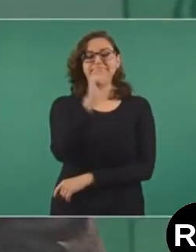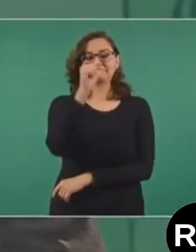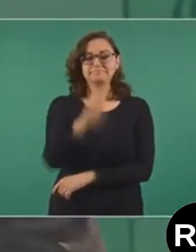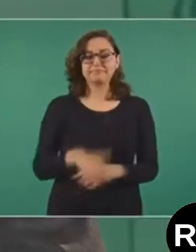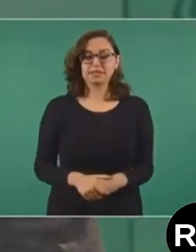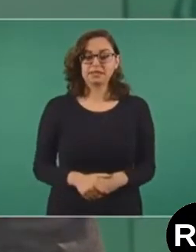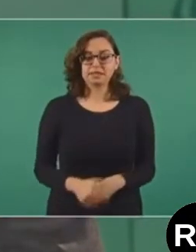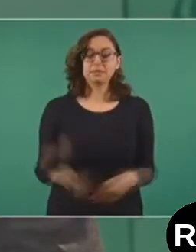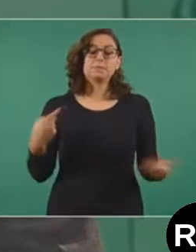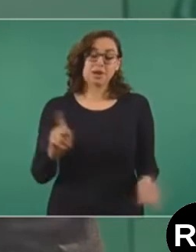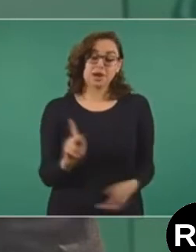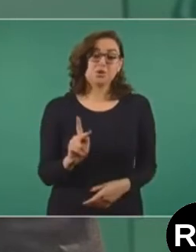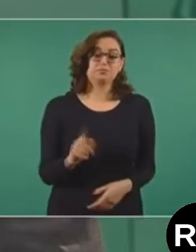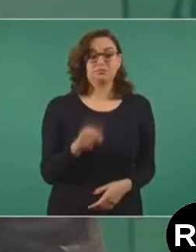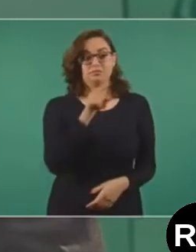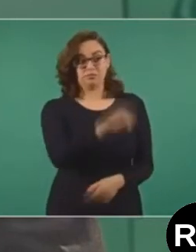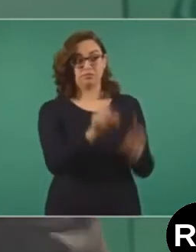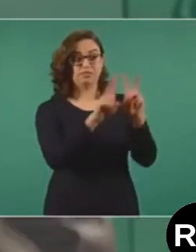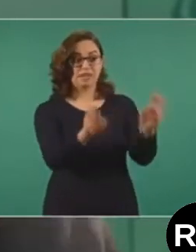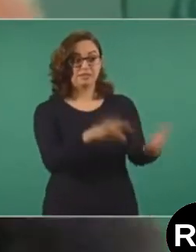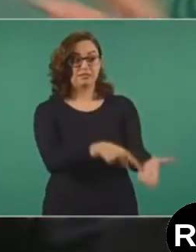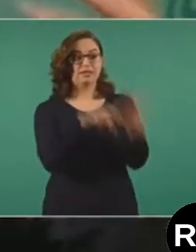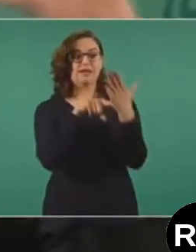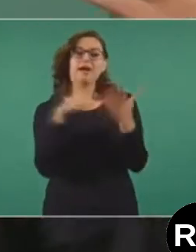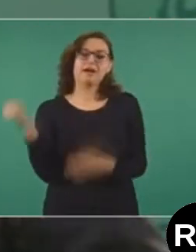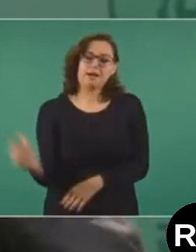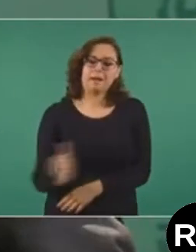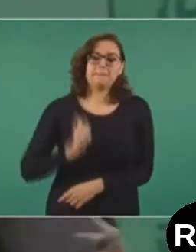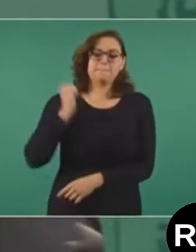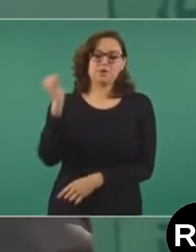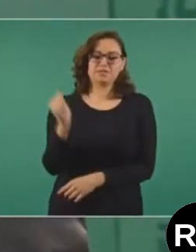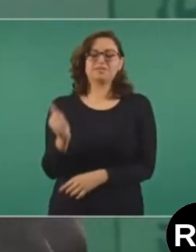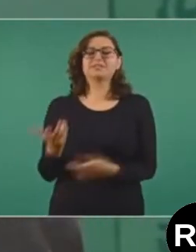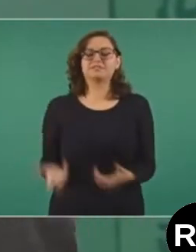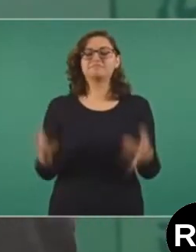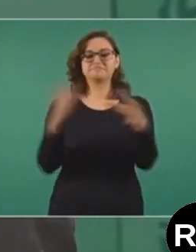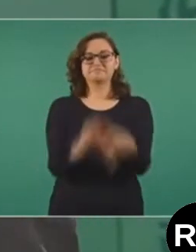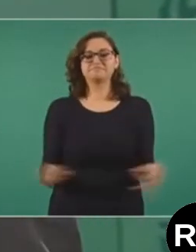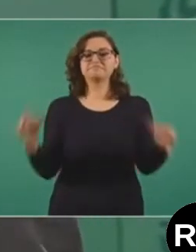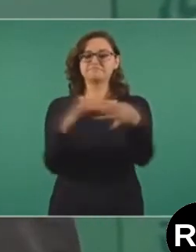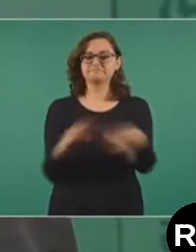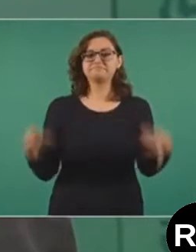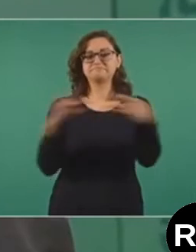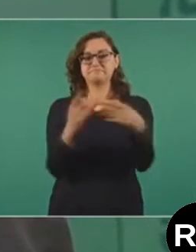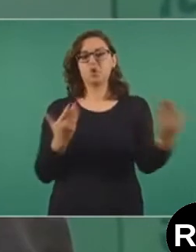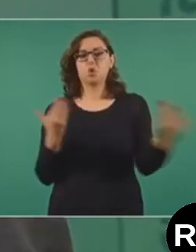me sirve para exponer cómo era antes,